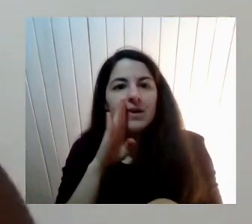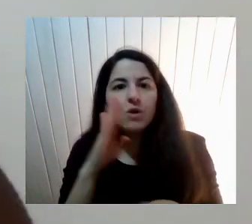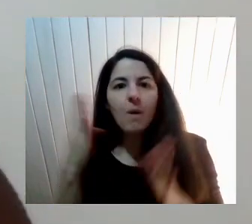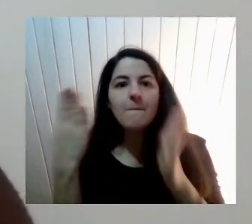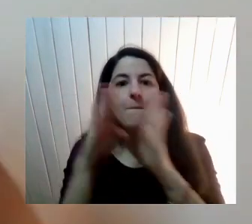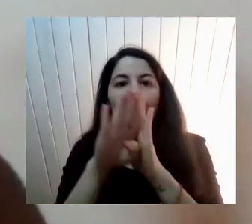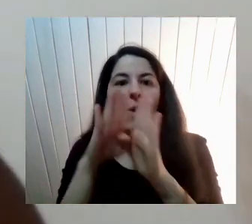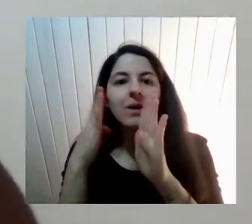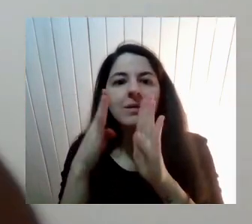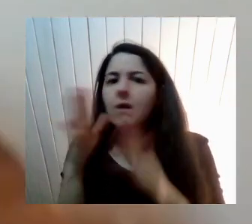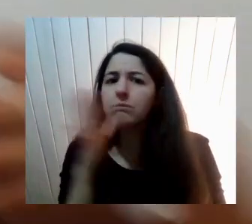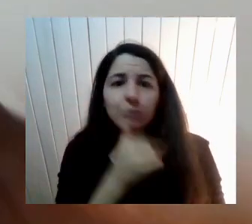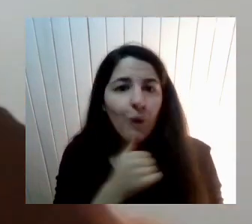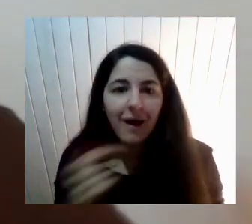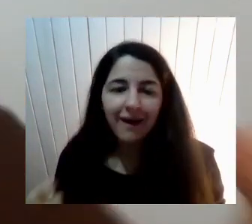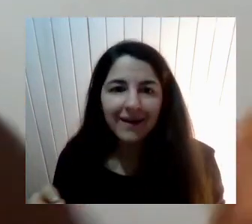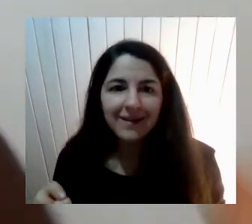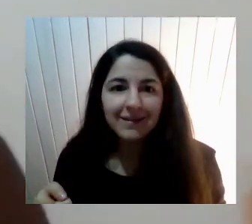Que